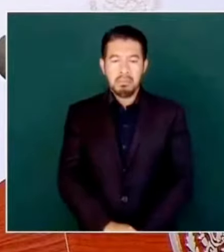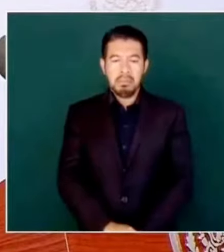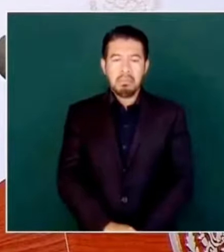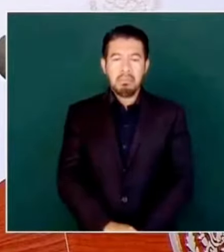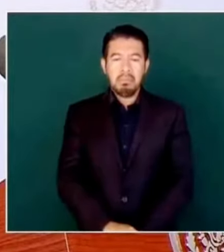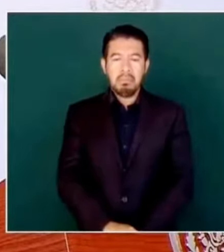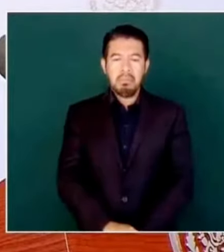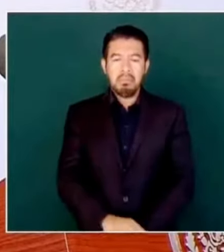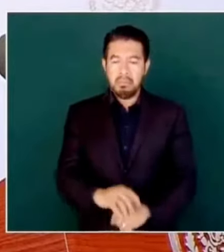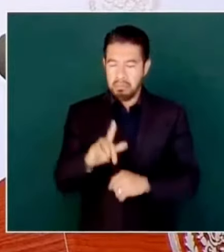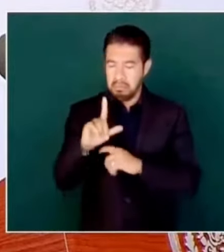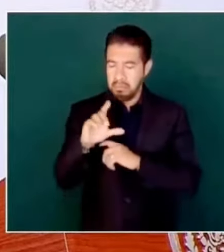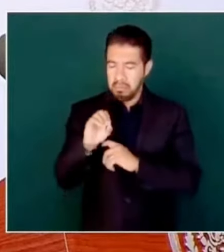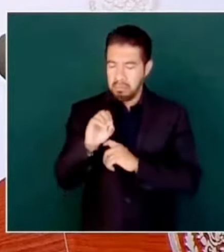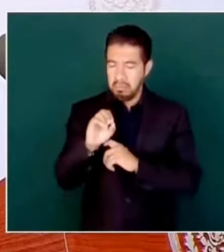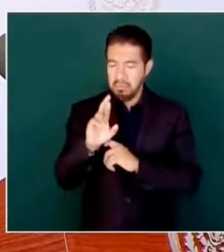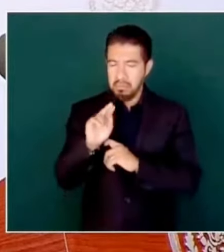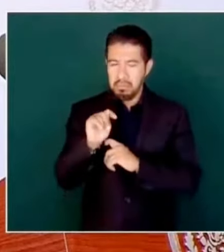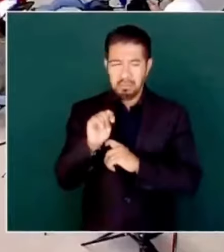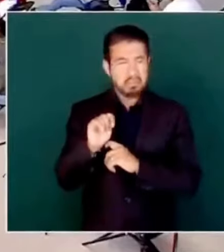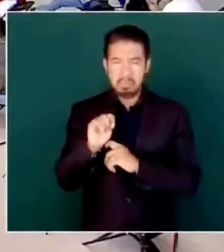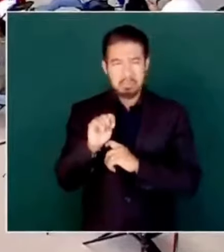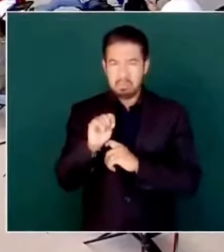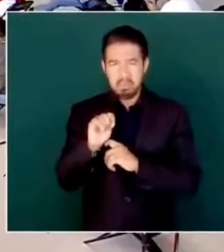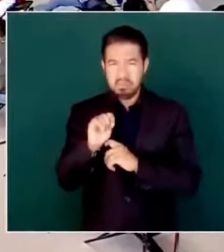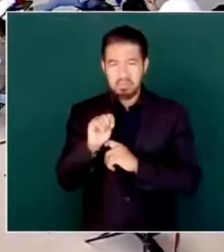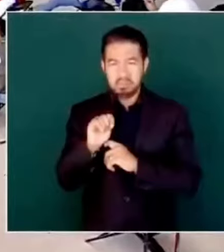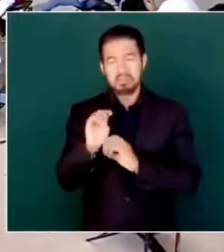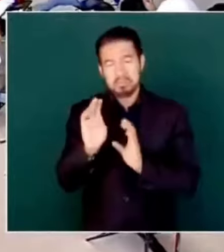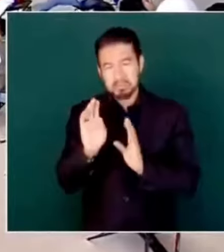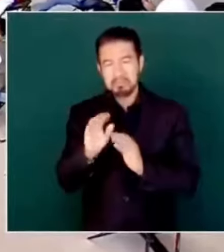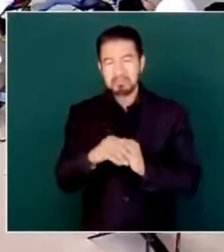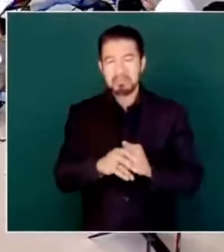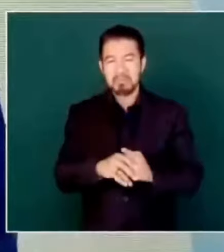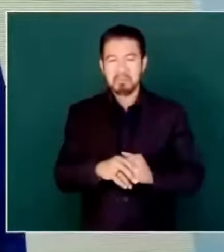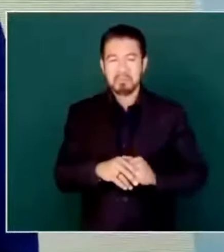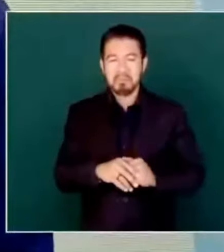Con López Dórega no fue, ¿verdad? No. Sí, ya.